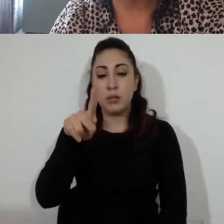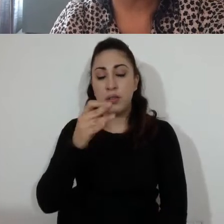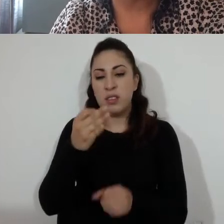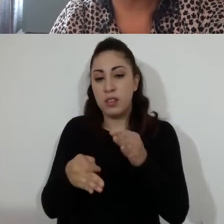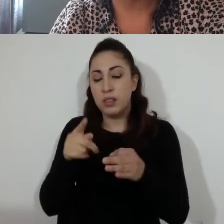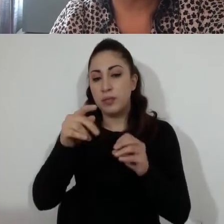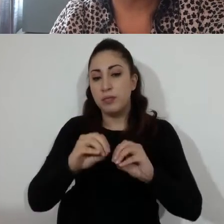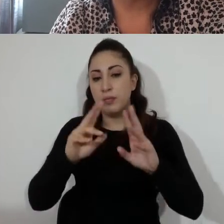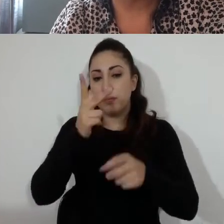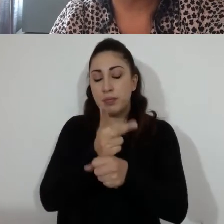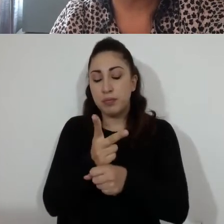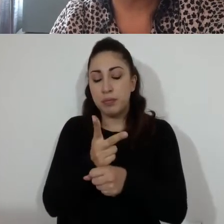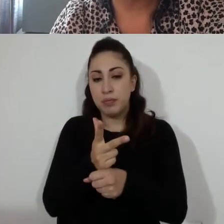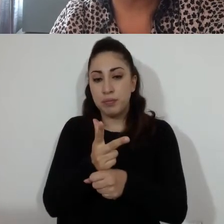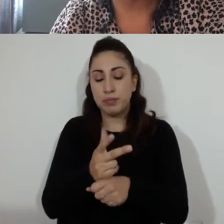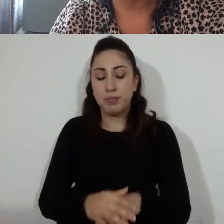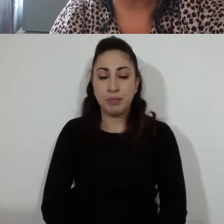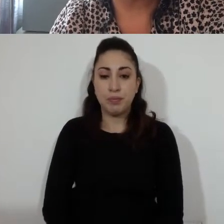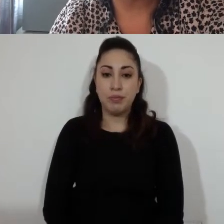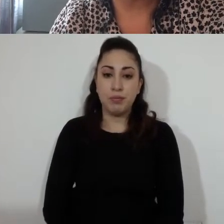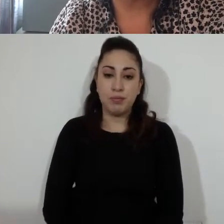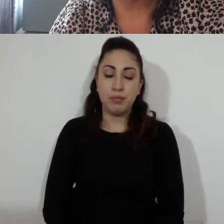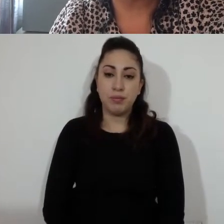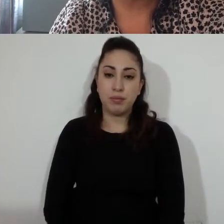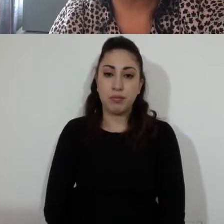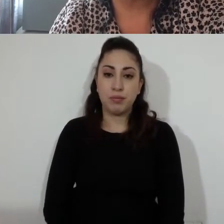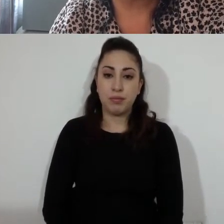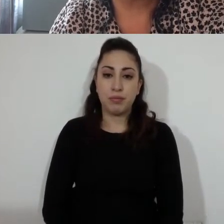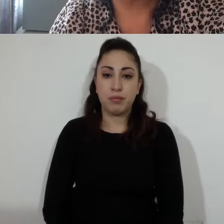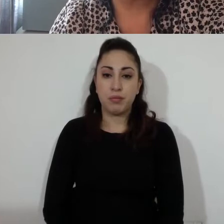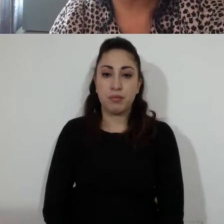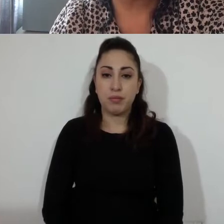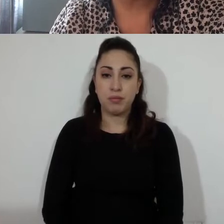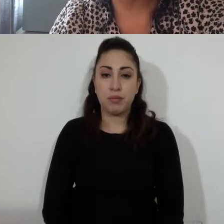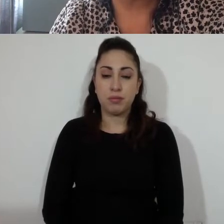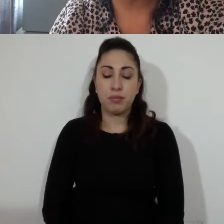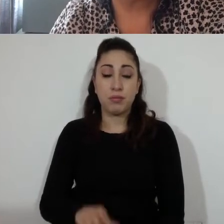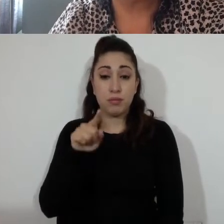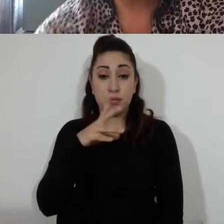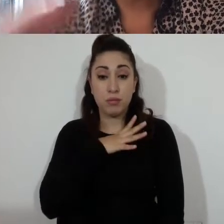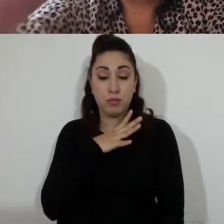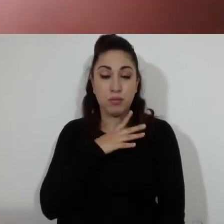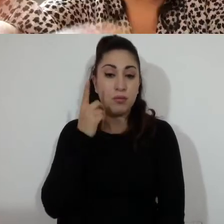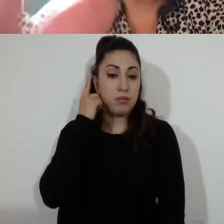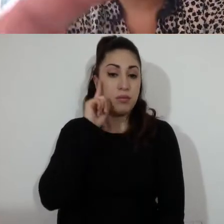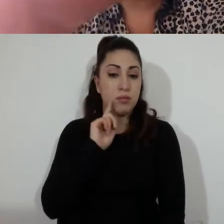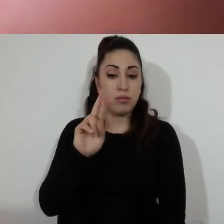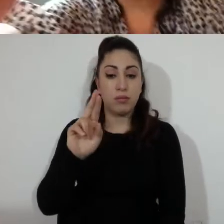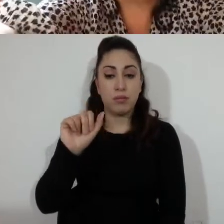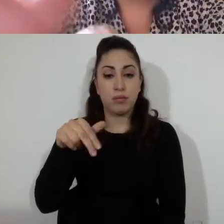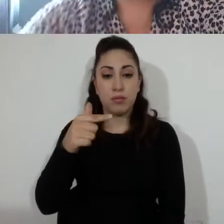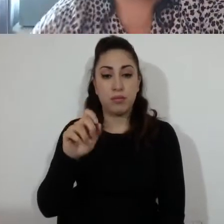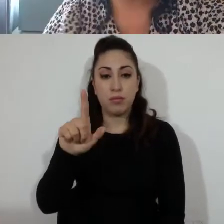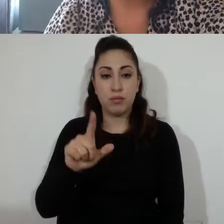asistencia. Asistencia y quede en la versión estenográfica. Diputada América Alejandra Rangel Lorenzana.